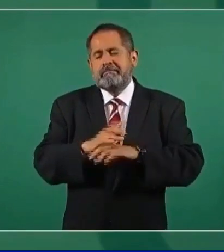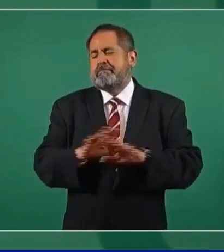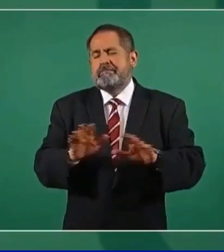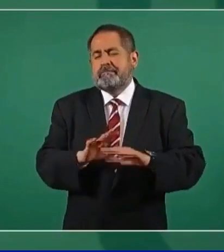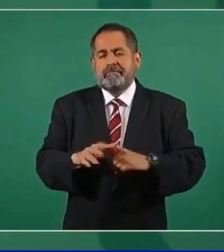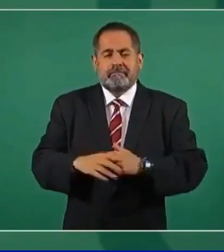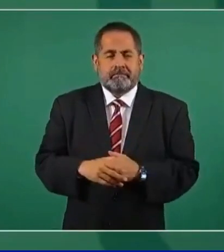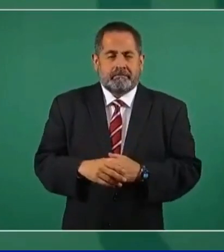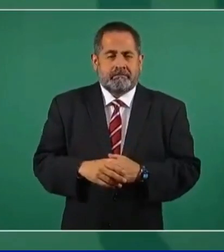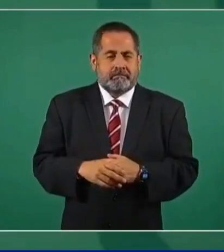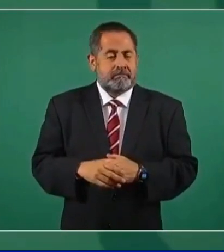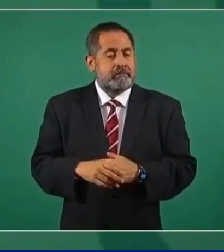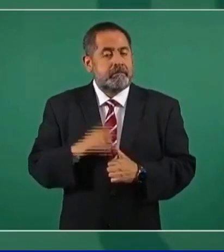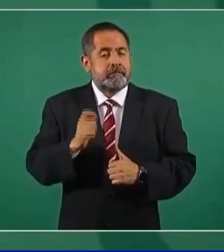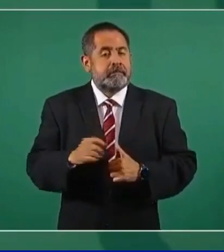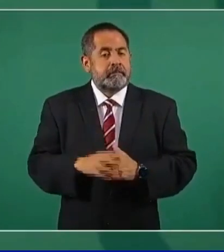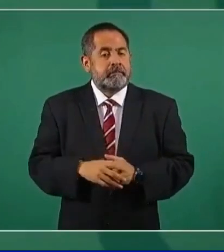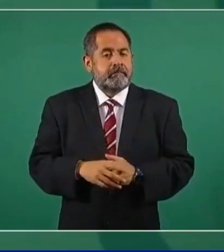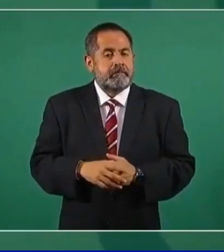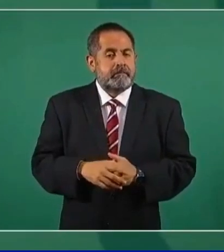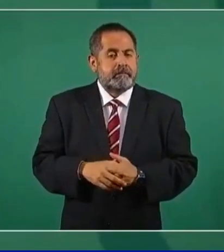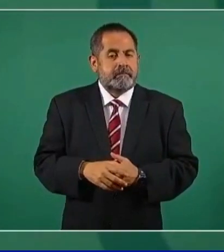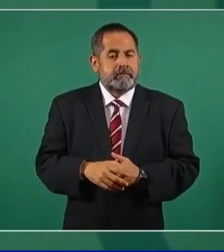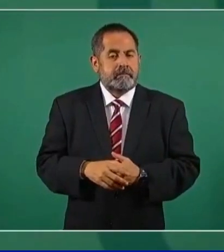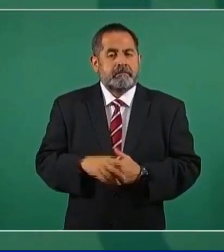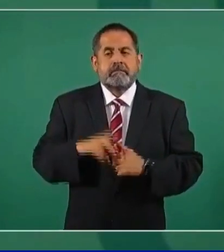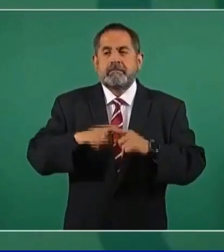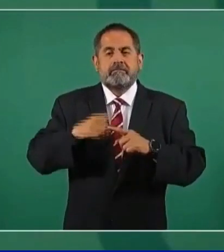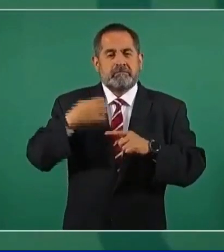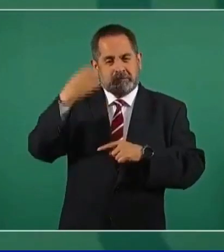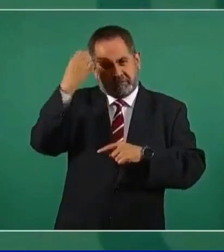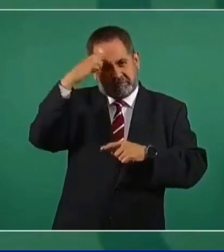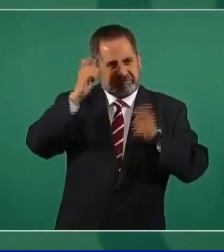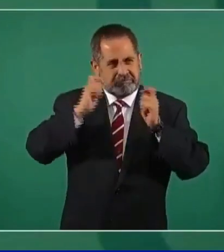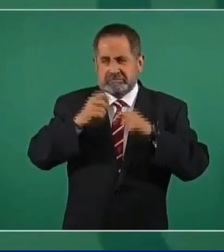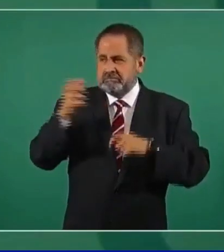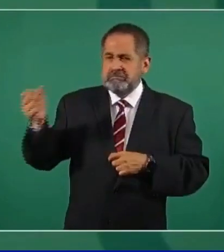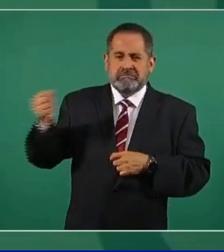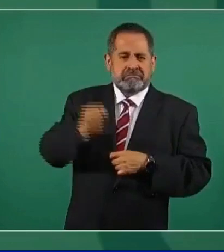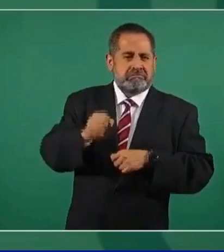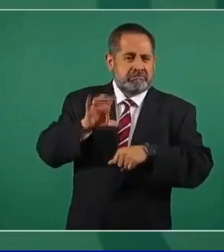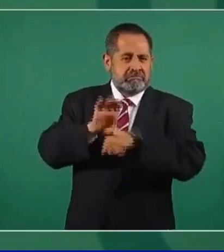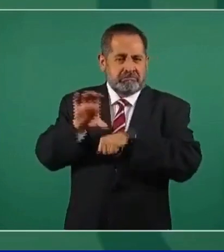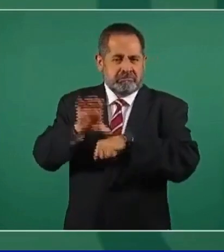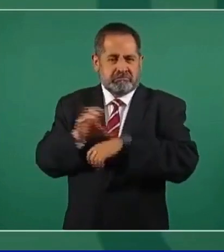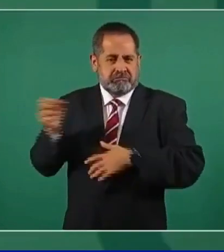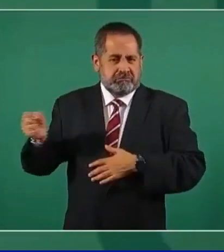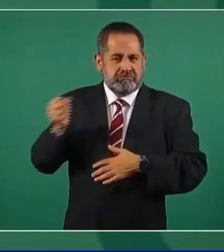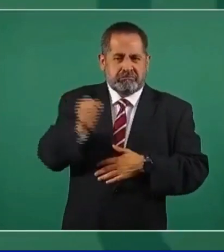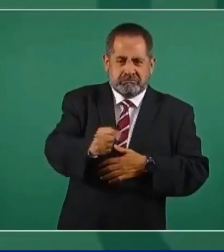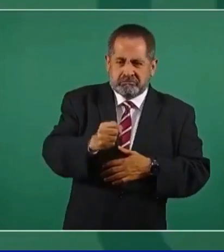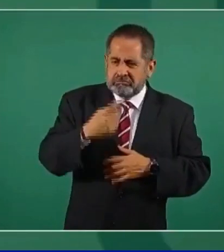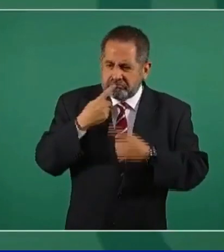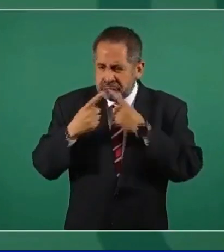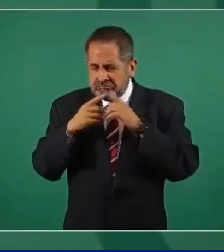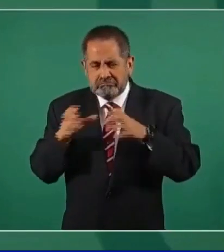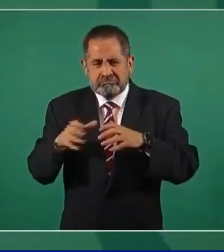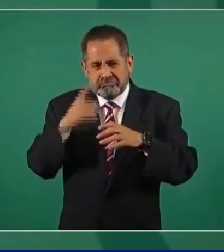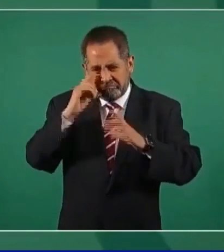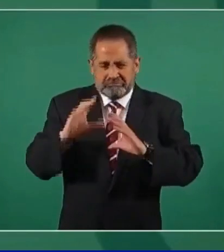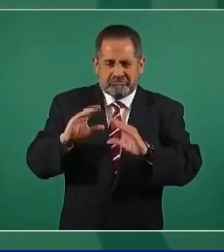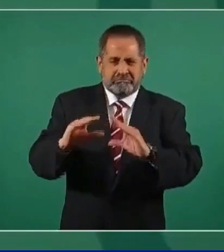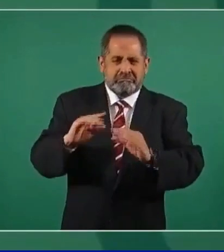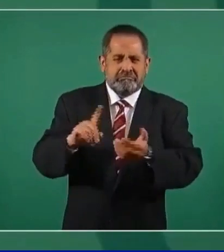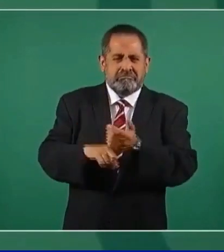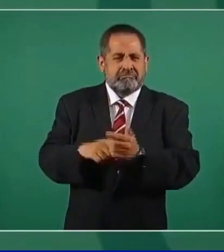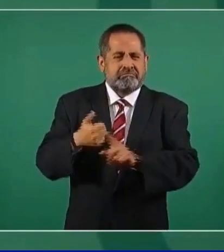Trajeron hasta un experto colombiano para